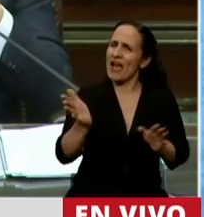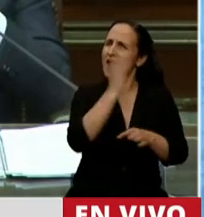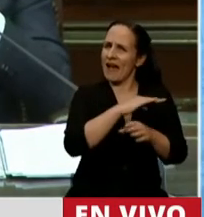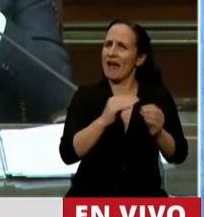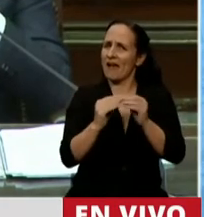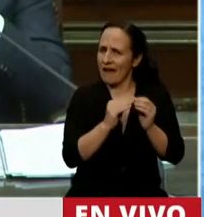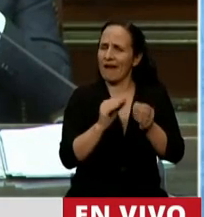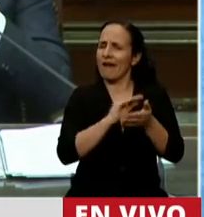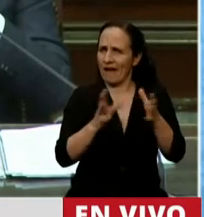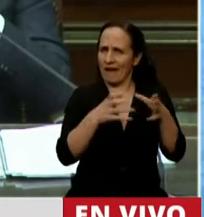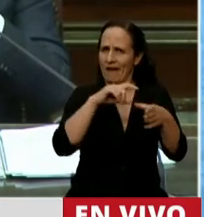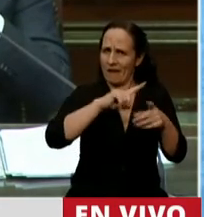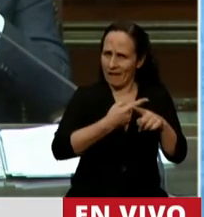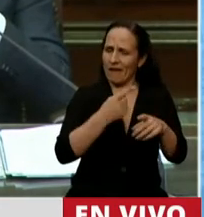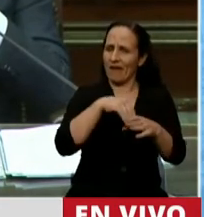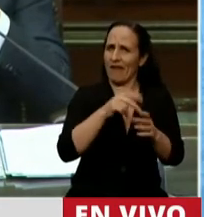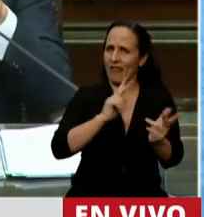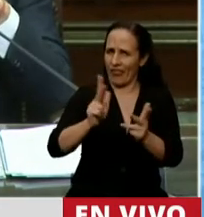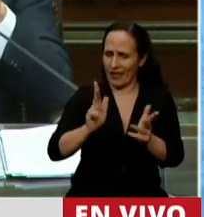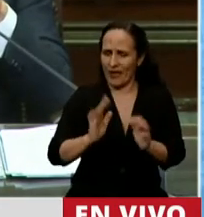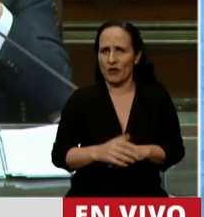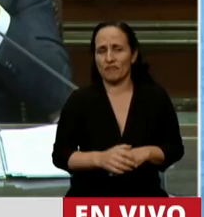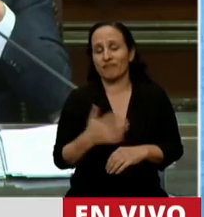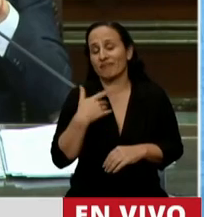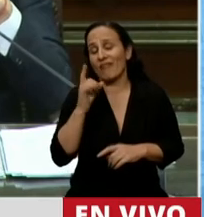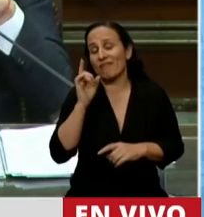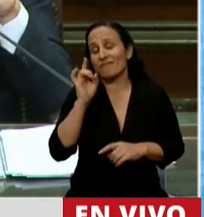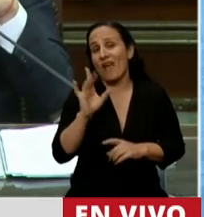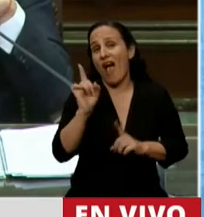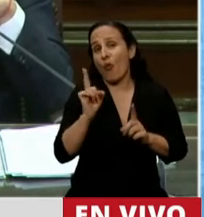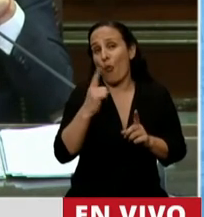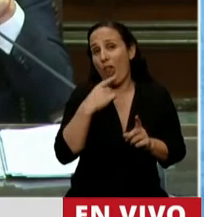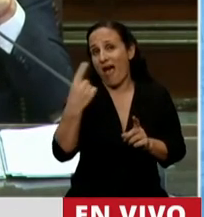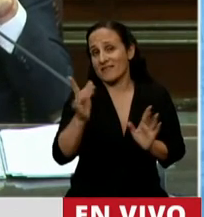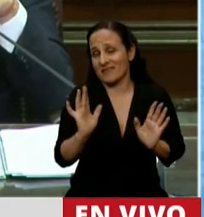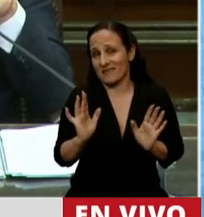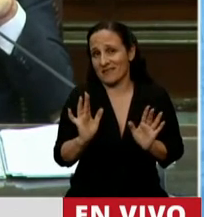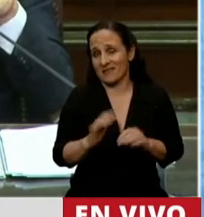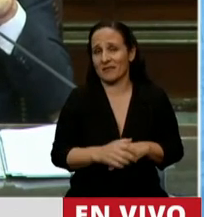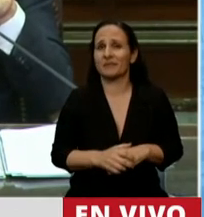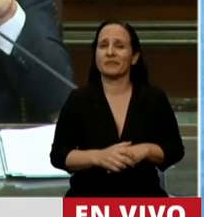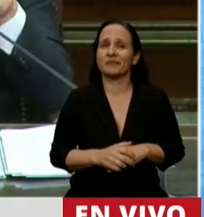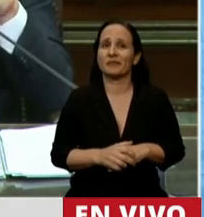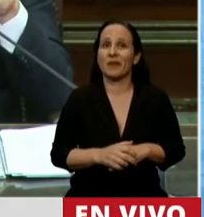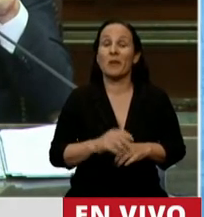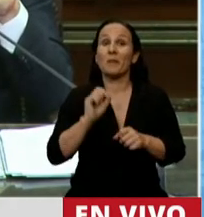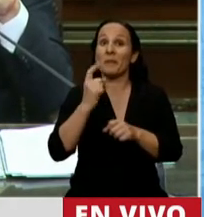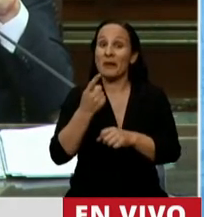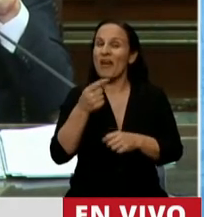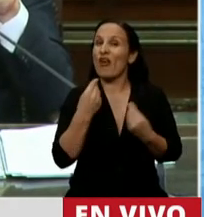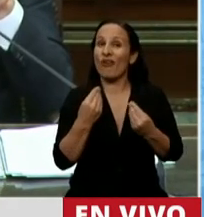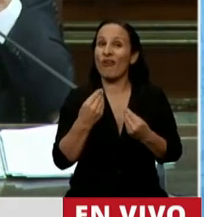compañeros y compañeras del bloque. Me quedo en algunas solamente. Primero, en el hecho de que le quisieron pasar lista